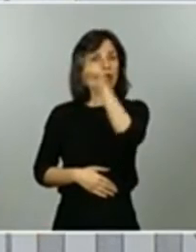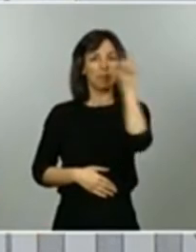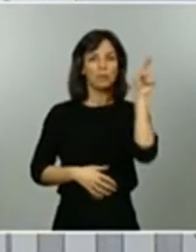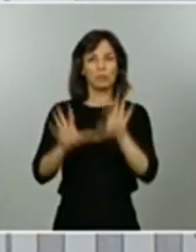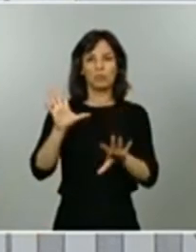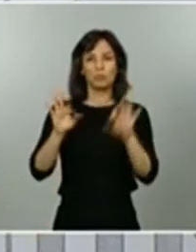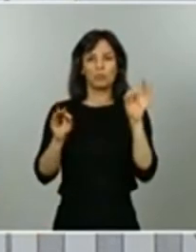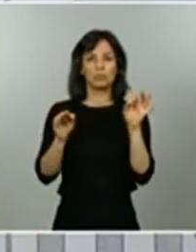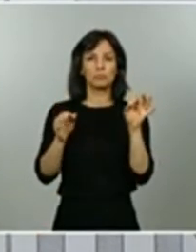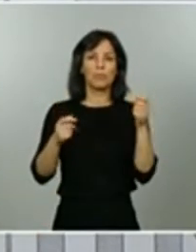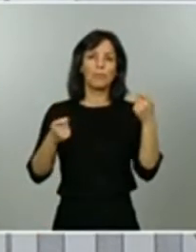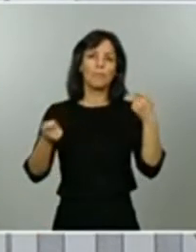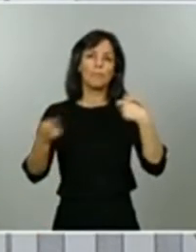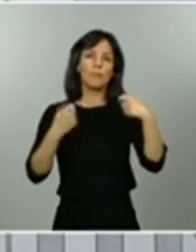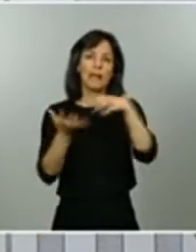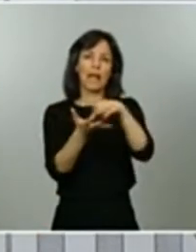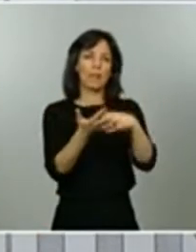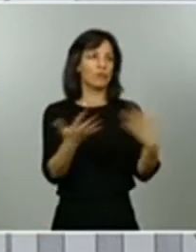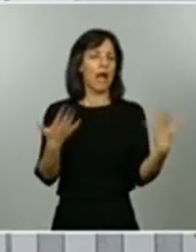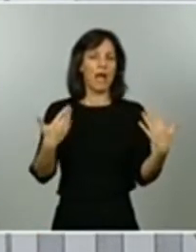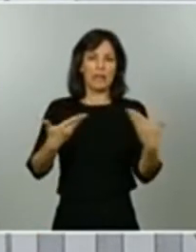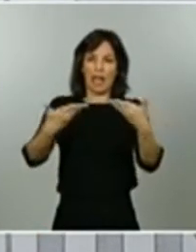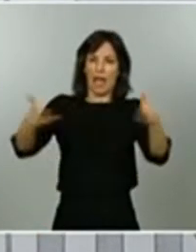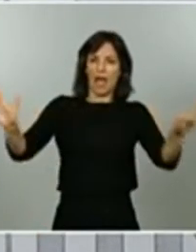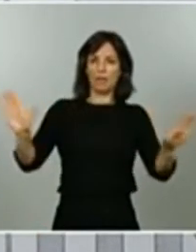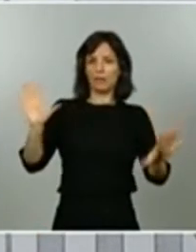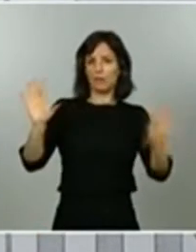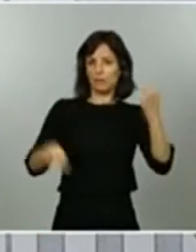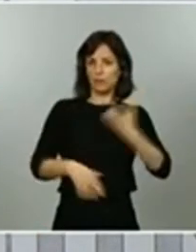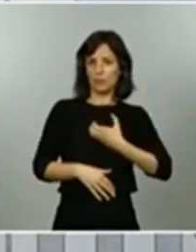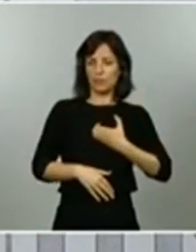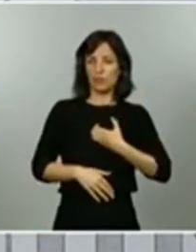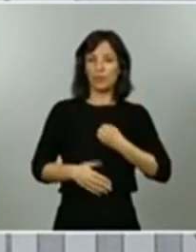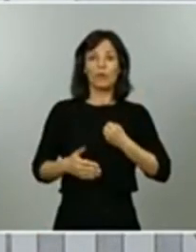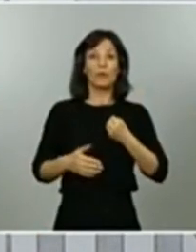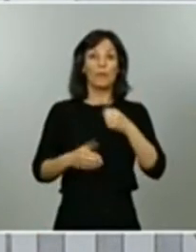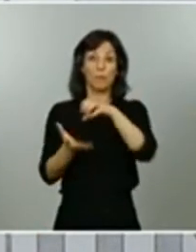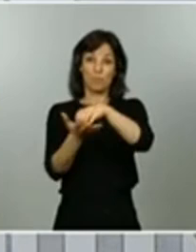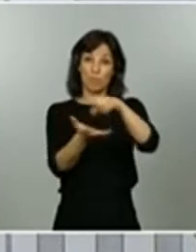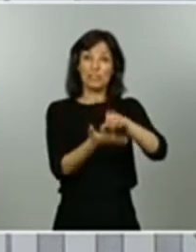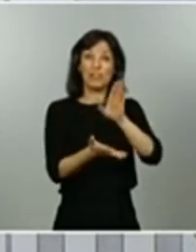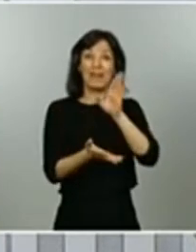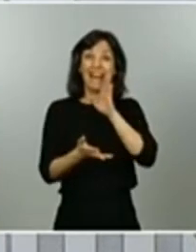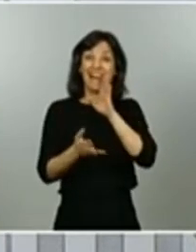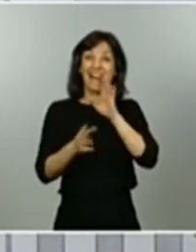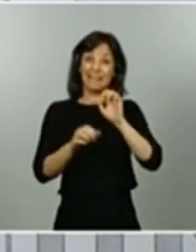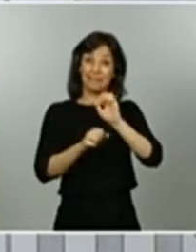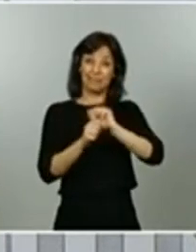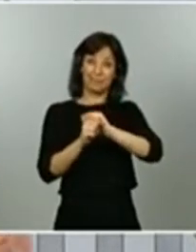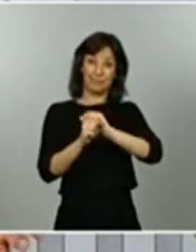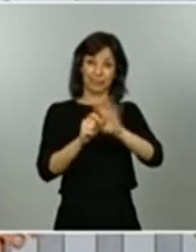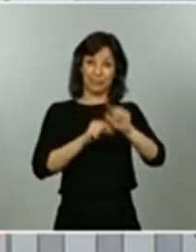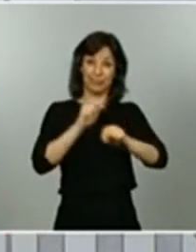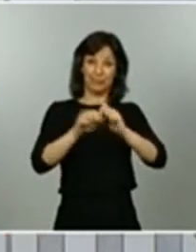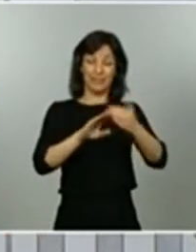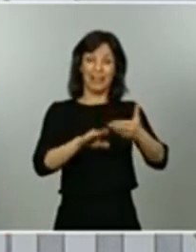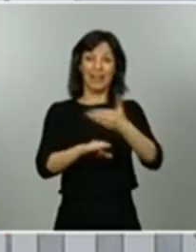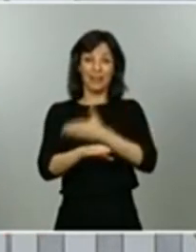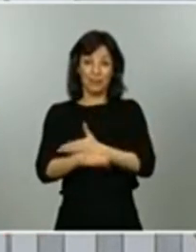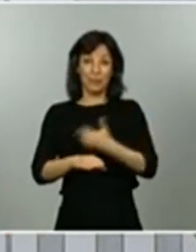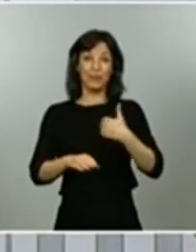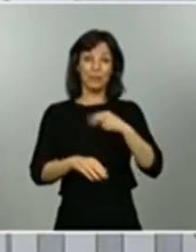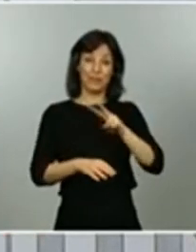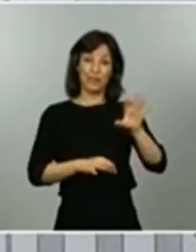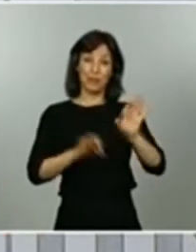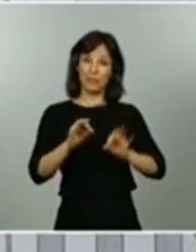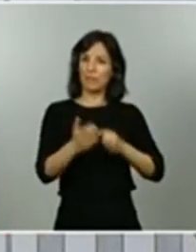mercados al aire libre a un máximo del 25% de los puestos que tenían anteriorizados con anterioridad. Se permite la reapertura